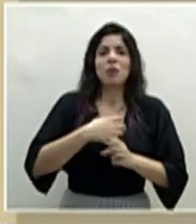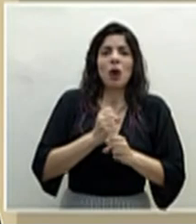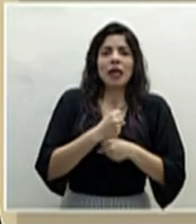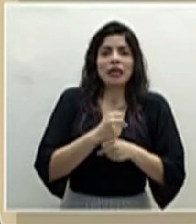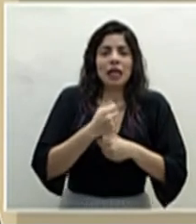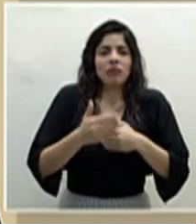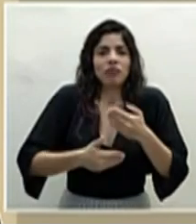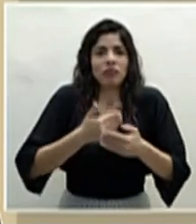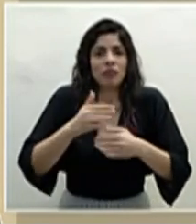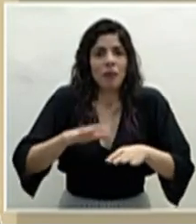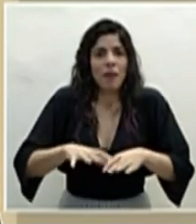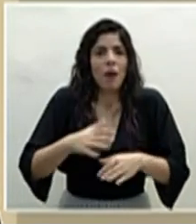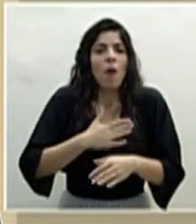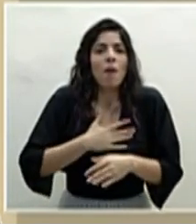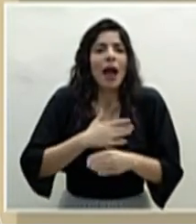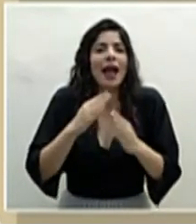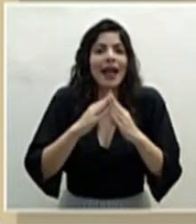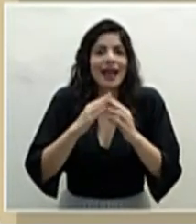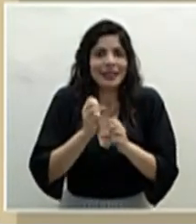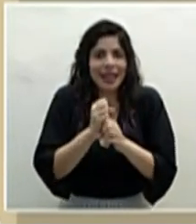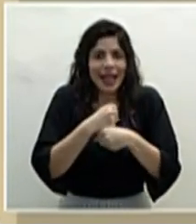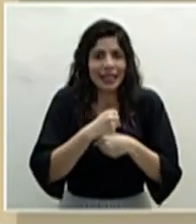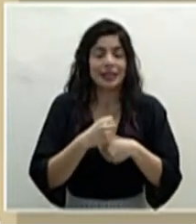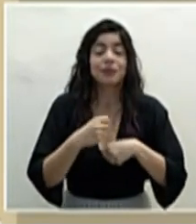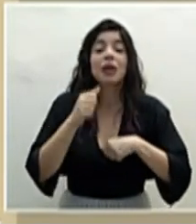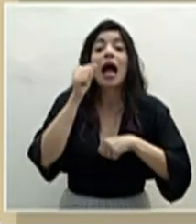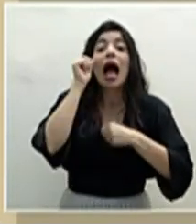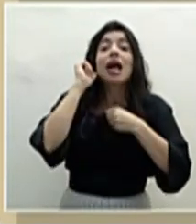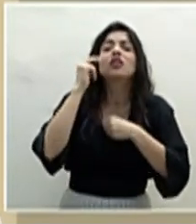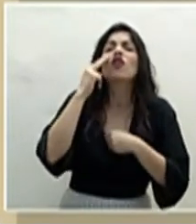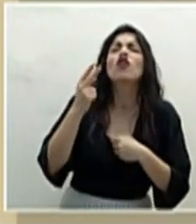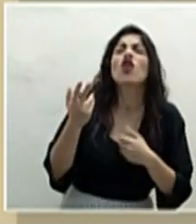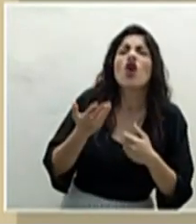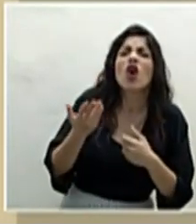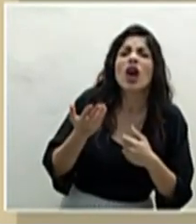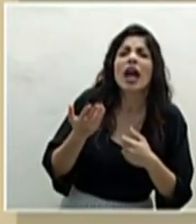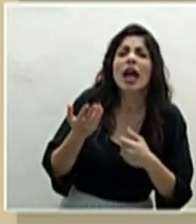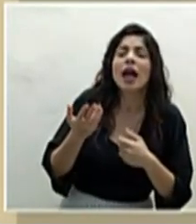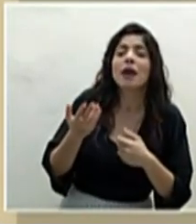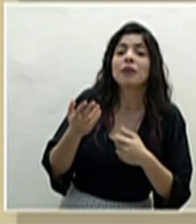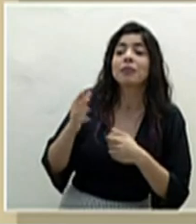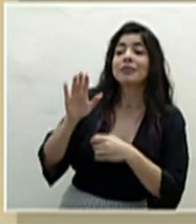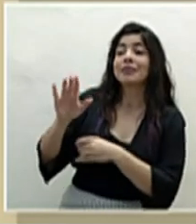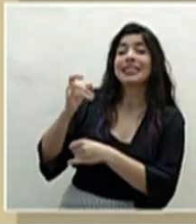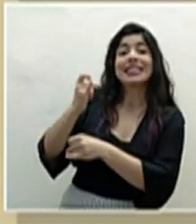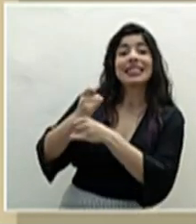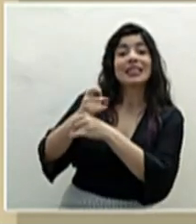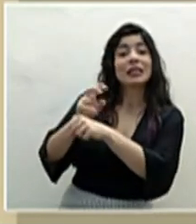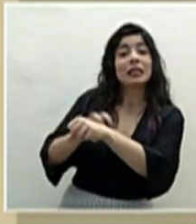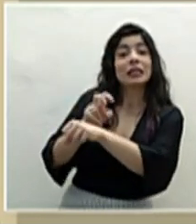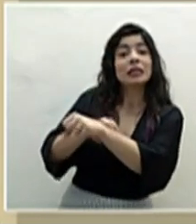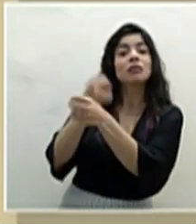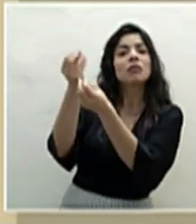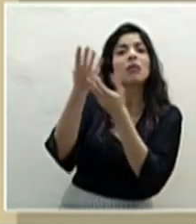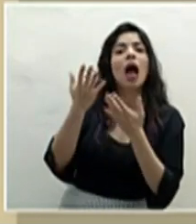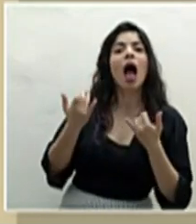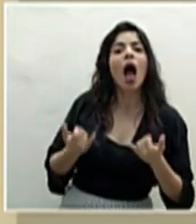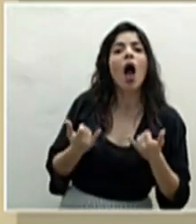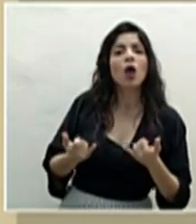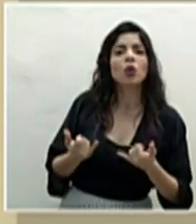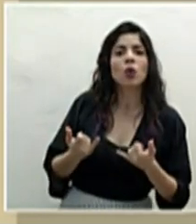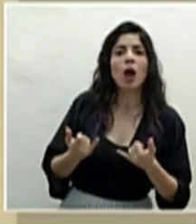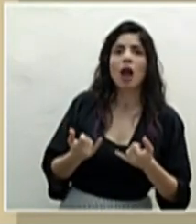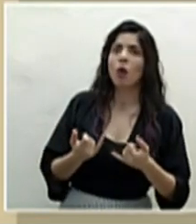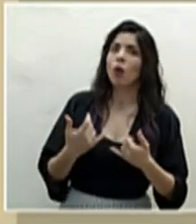tendríamos aquí en casa. Y lo que vimos ayer fue una actualización del Instituto Cloromido Picado. Y debo